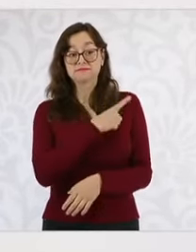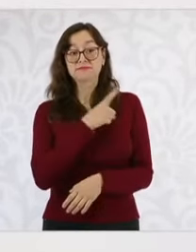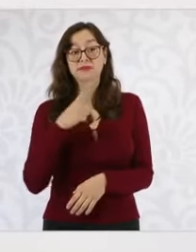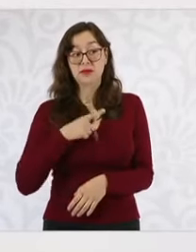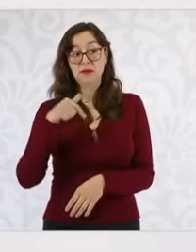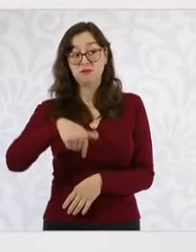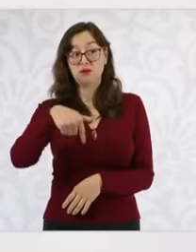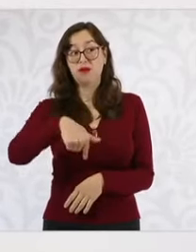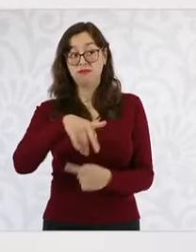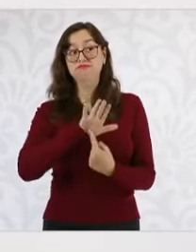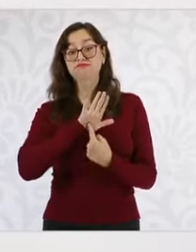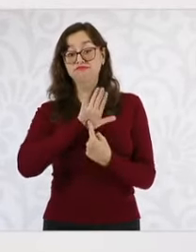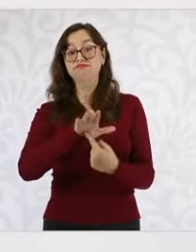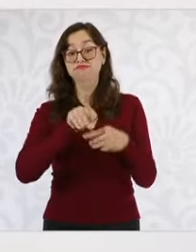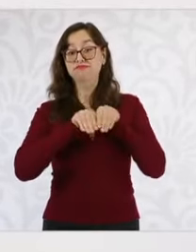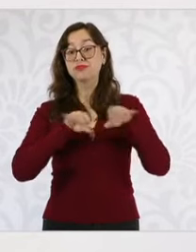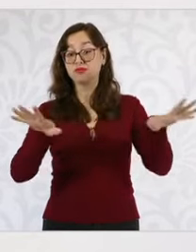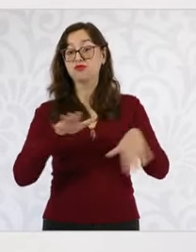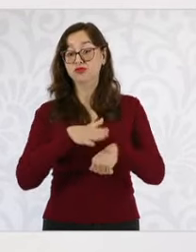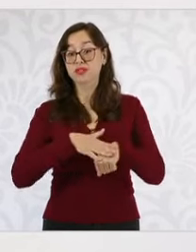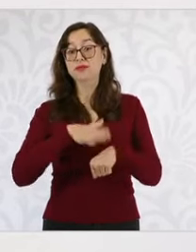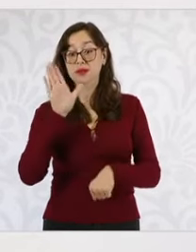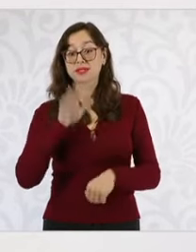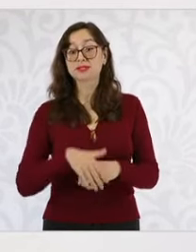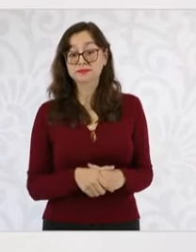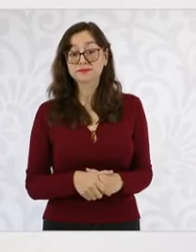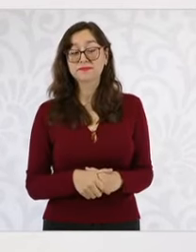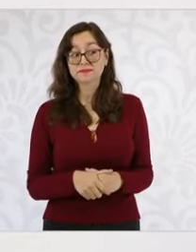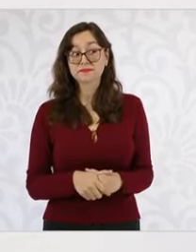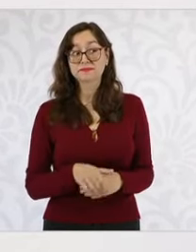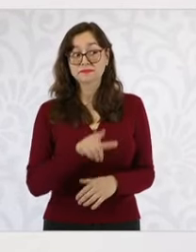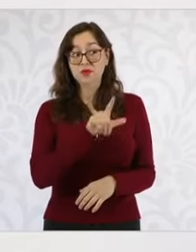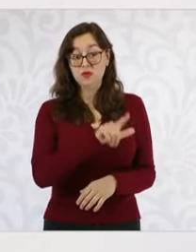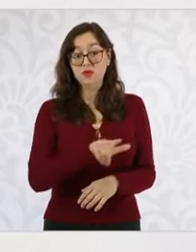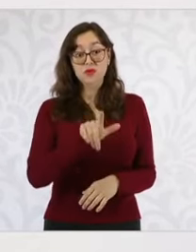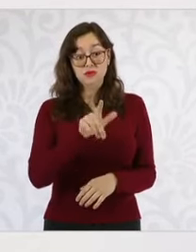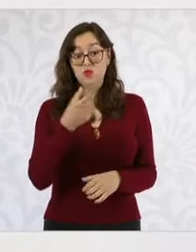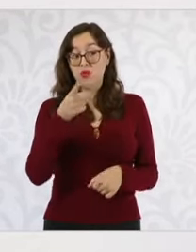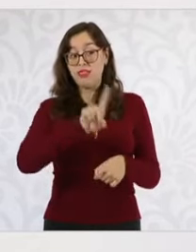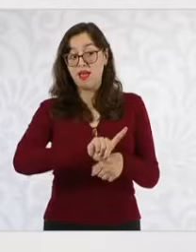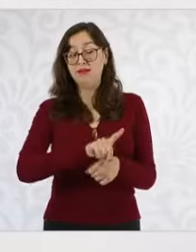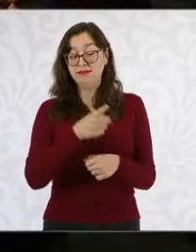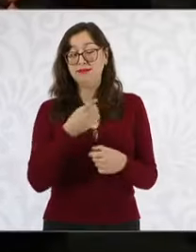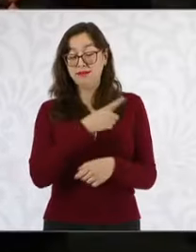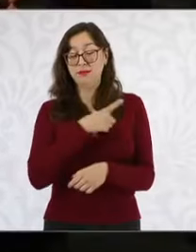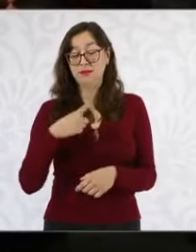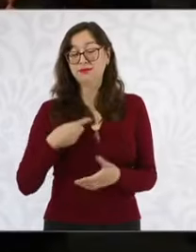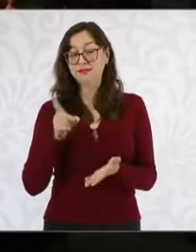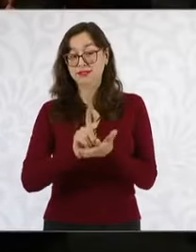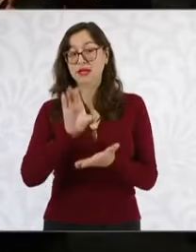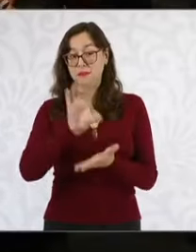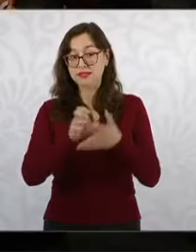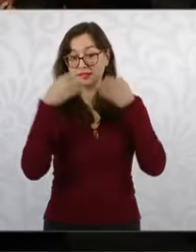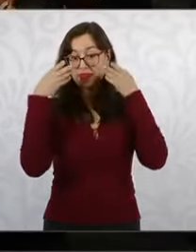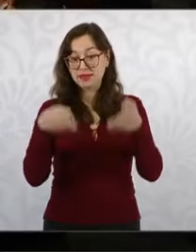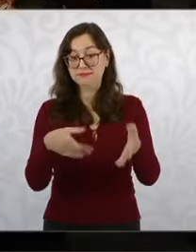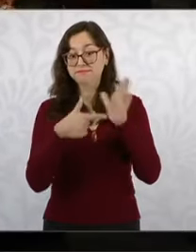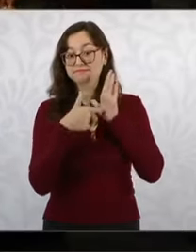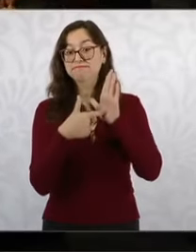mañaneras, en estos videos, en estas secciones que tenemos. Muchas gracias por venir.